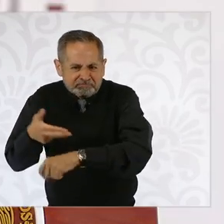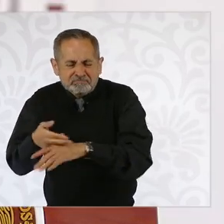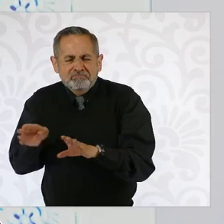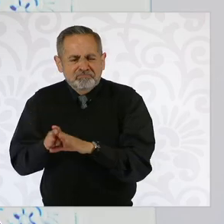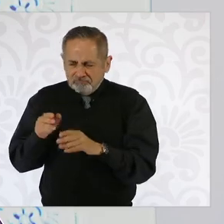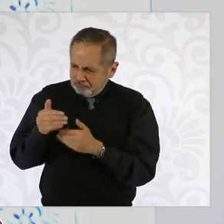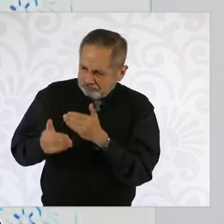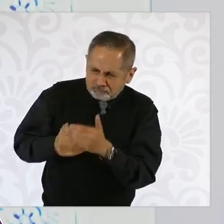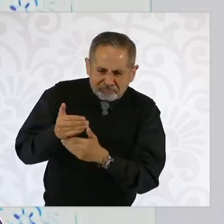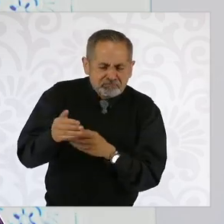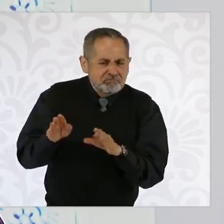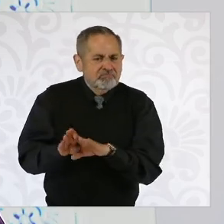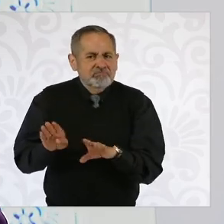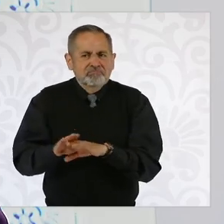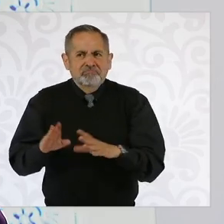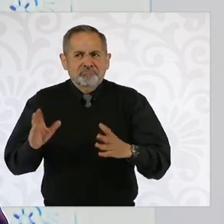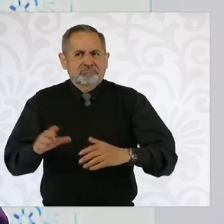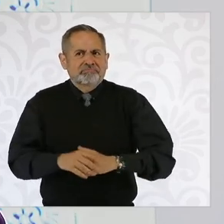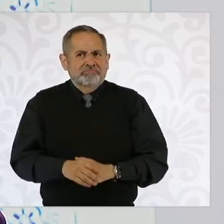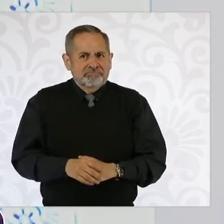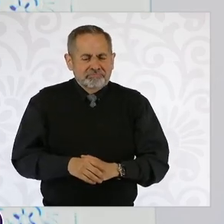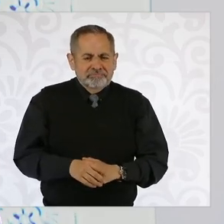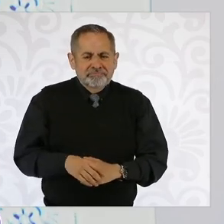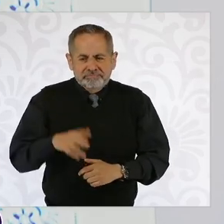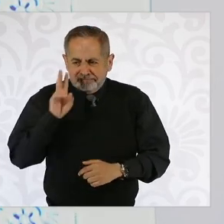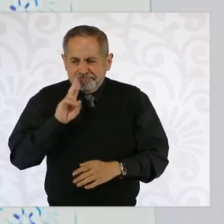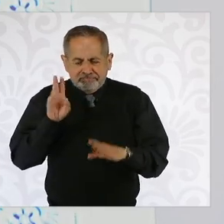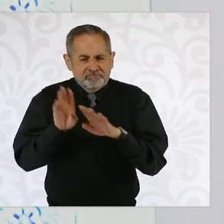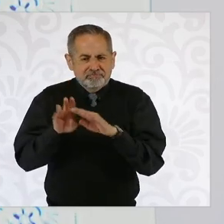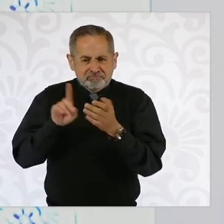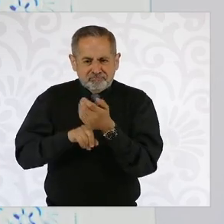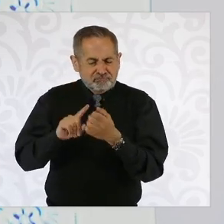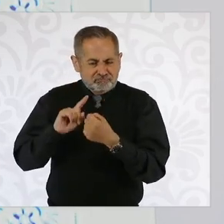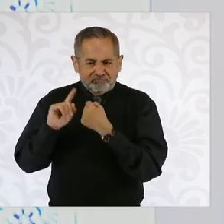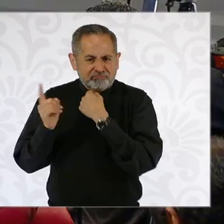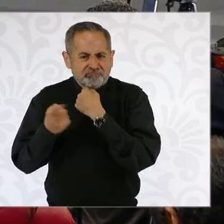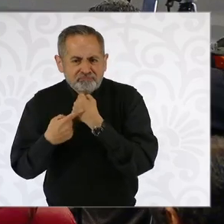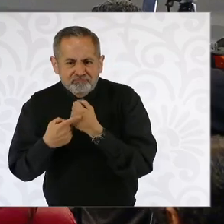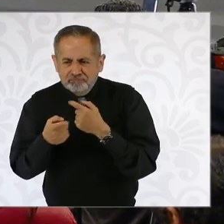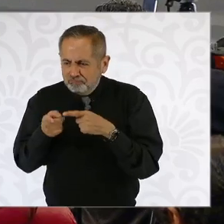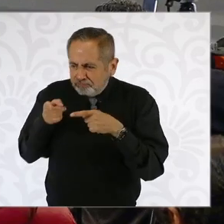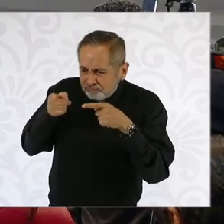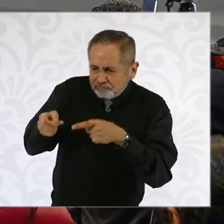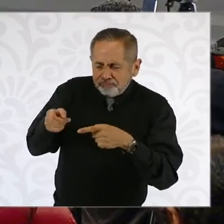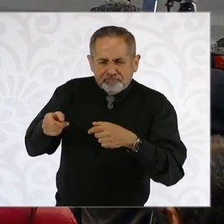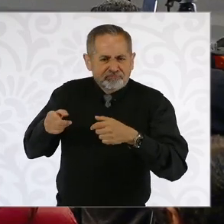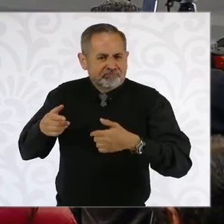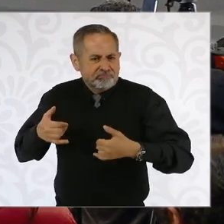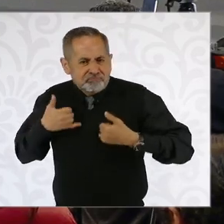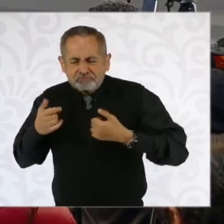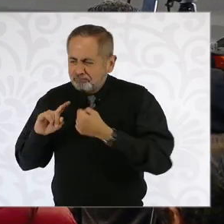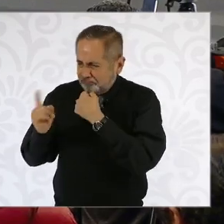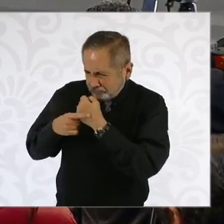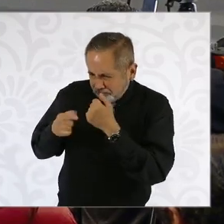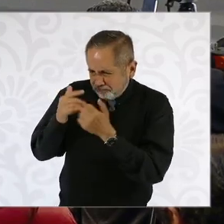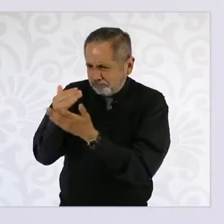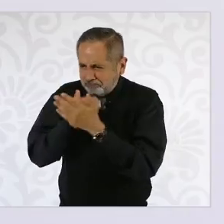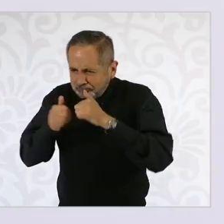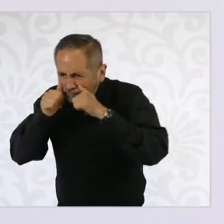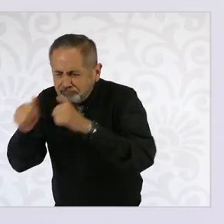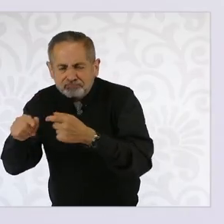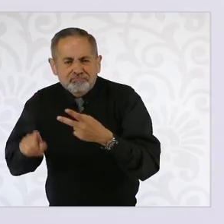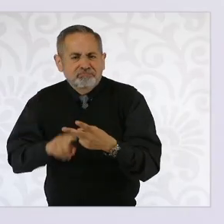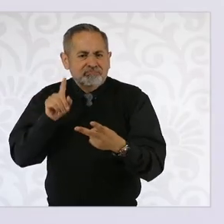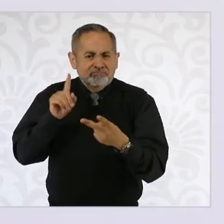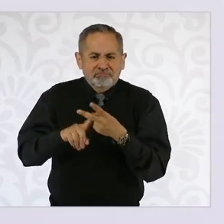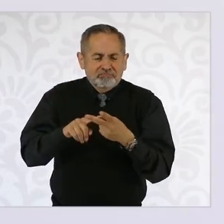y tiene que ver con atención a las causas y con disminuir la impunidad. Son los dos